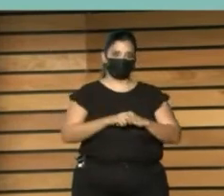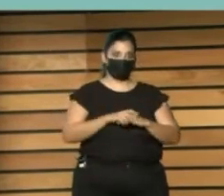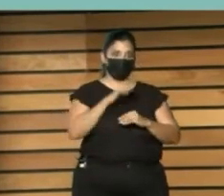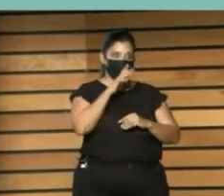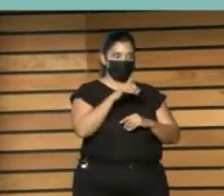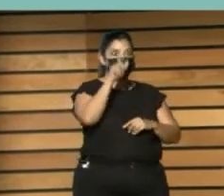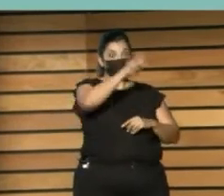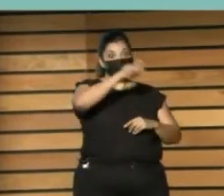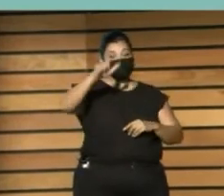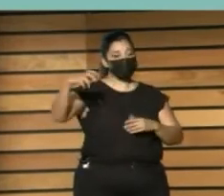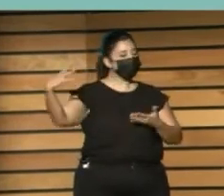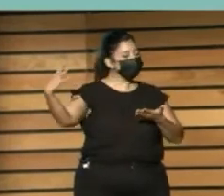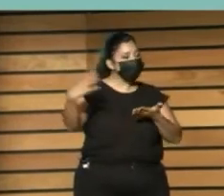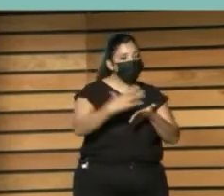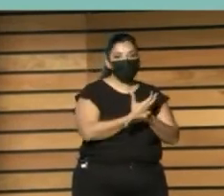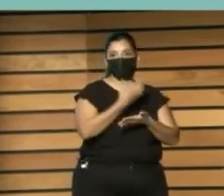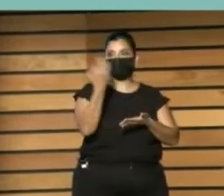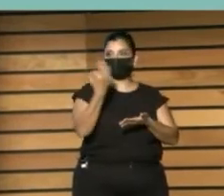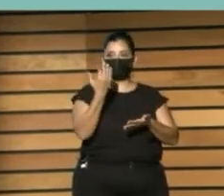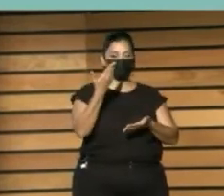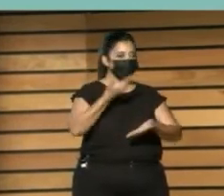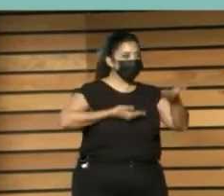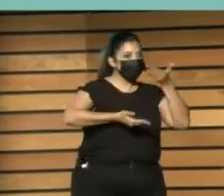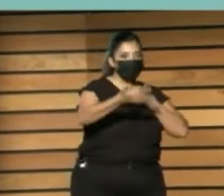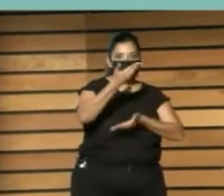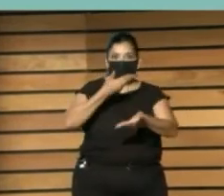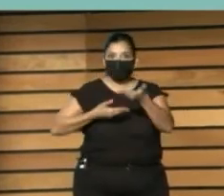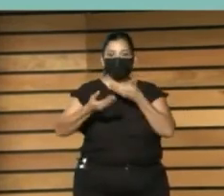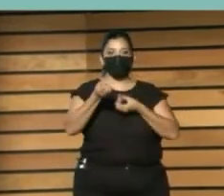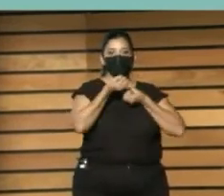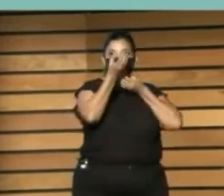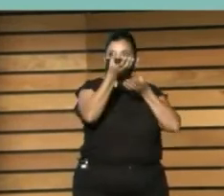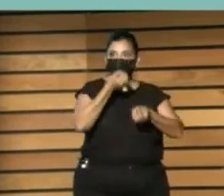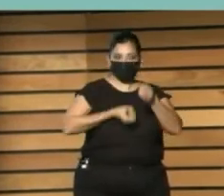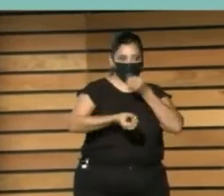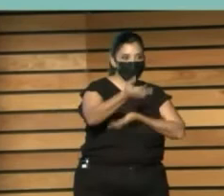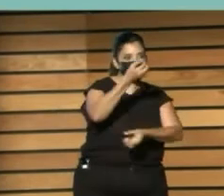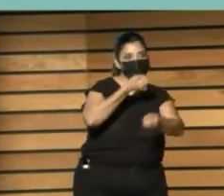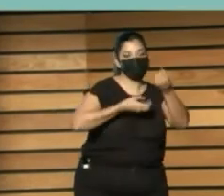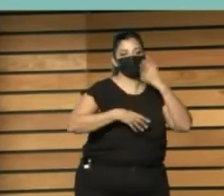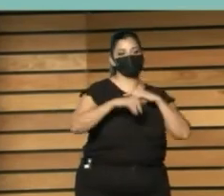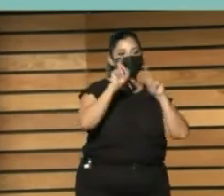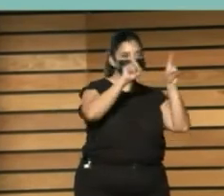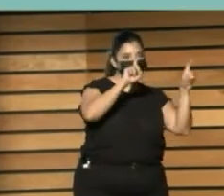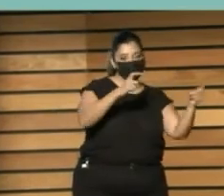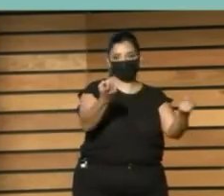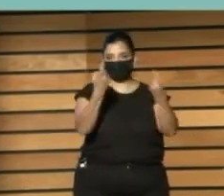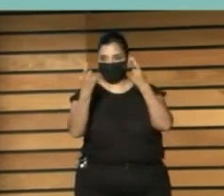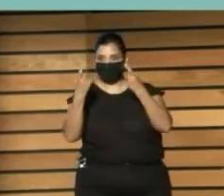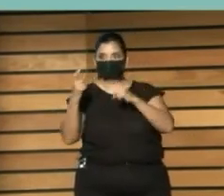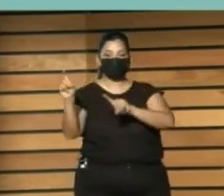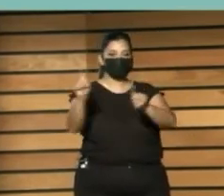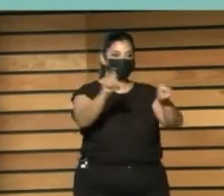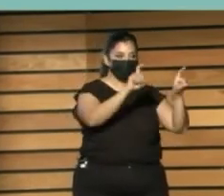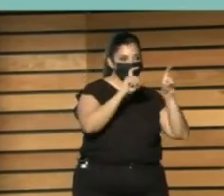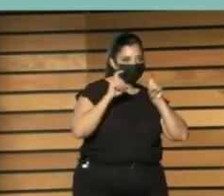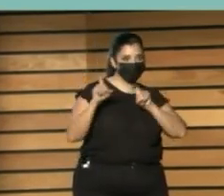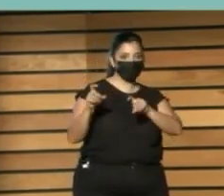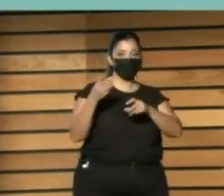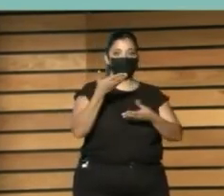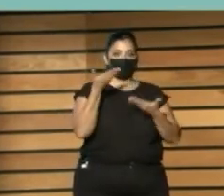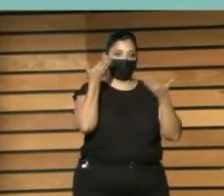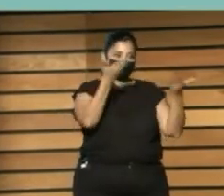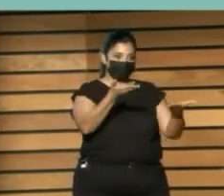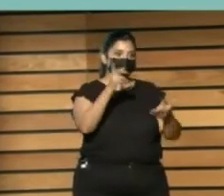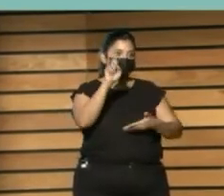respiran De distintas procedencias Donde pueden aprender E intercambiar Unas con otras Y nos permite